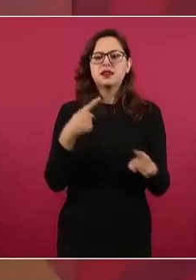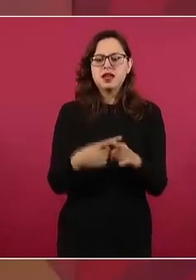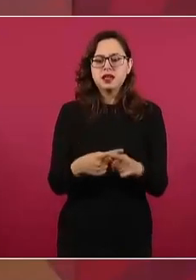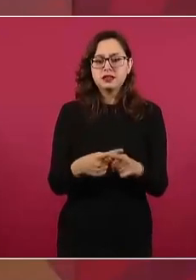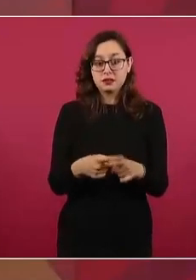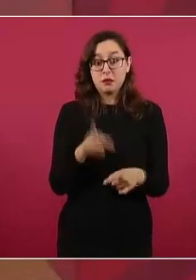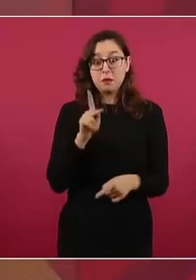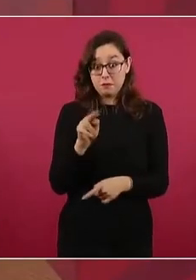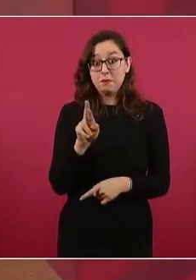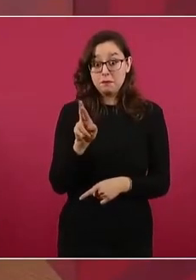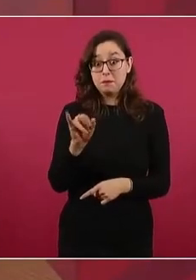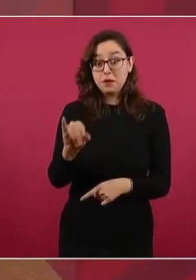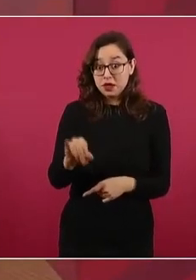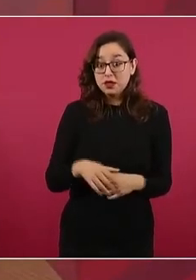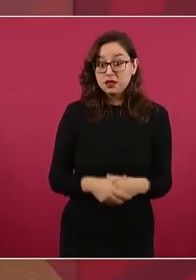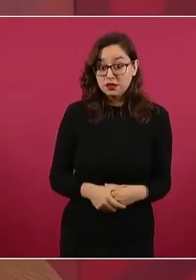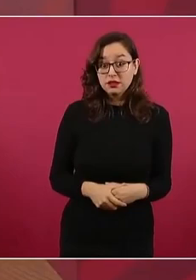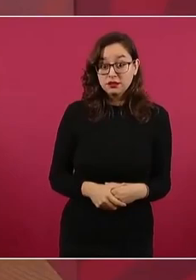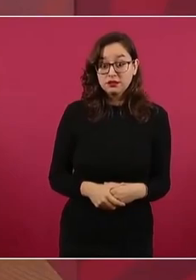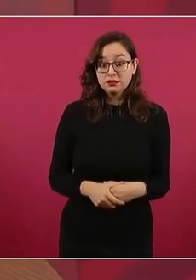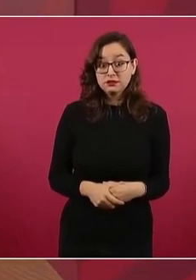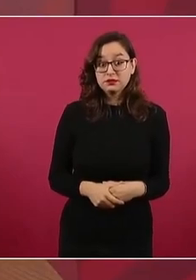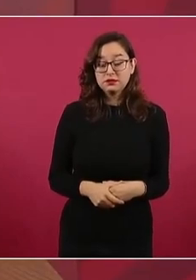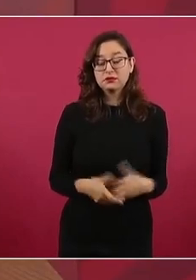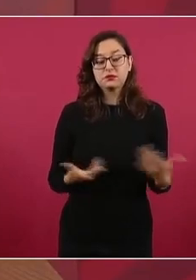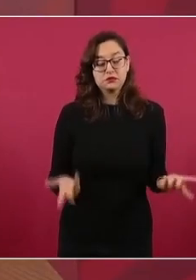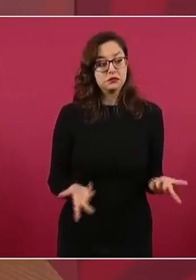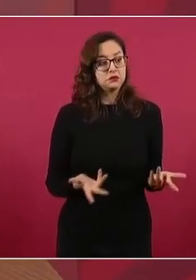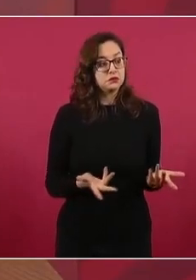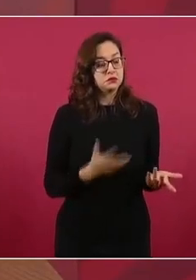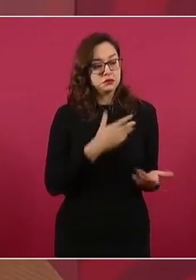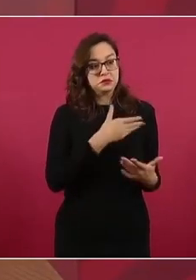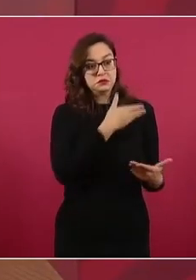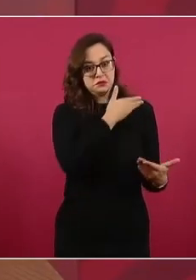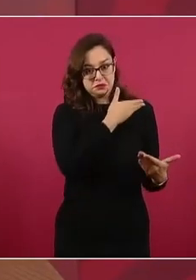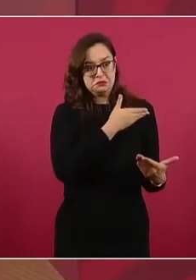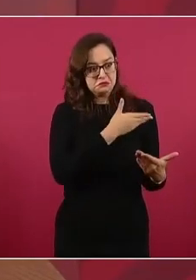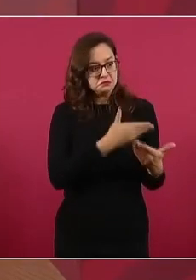en su época y fue cambiando y ahora